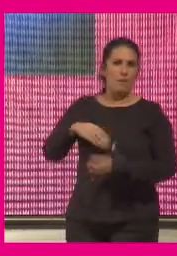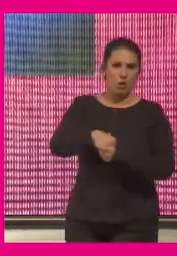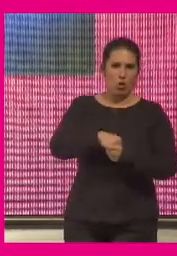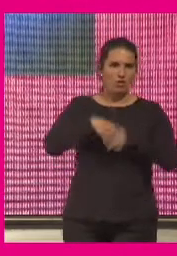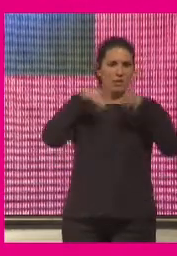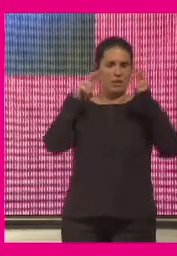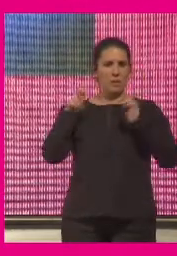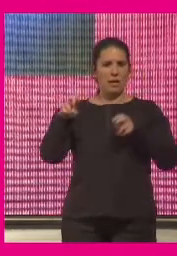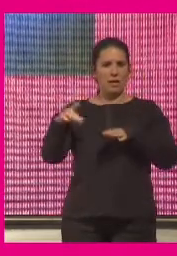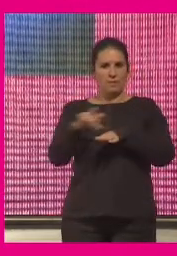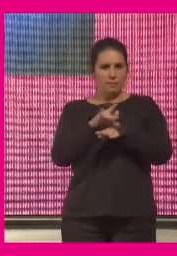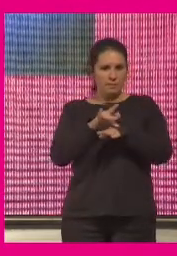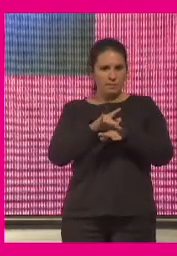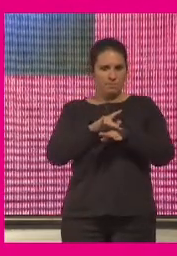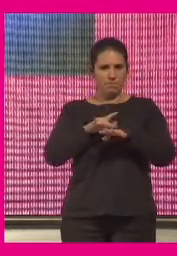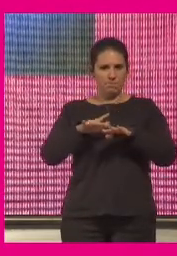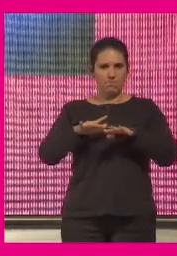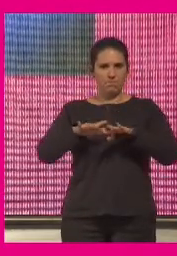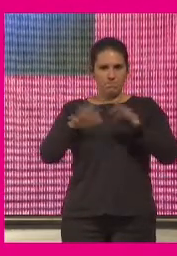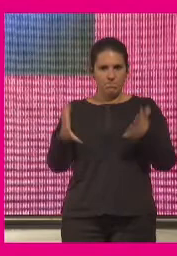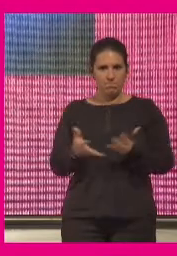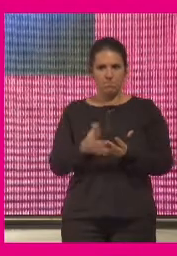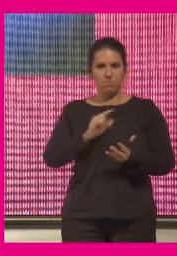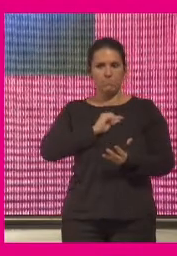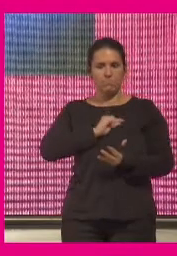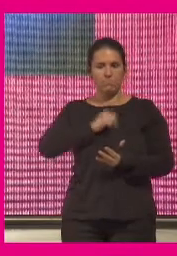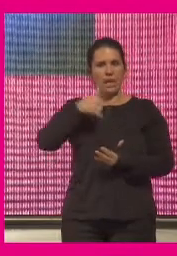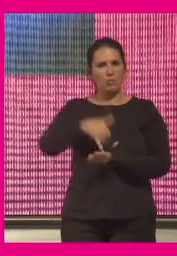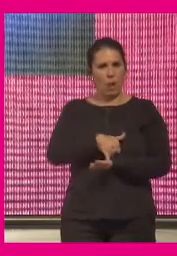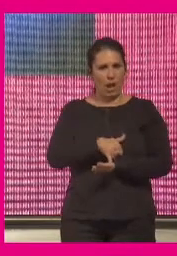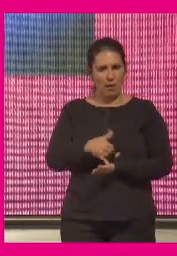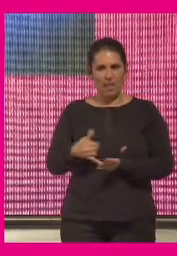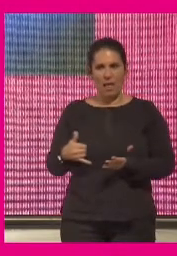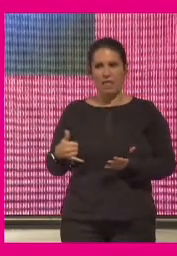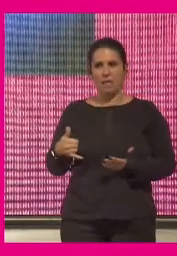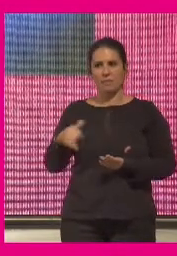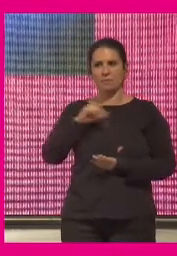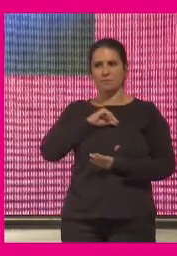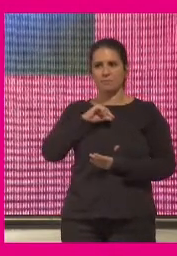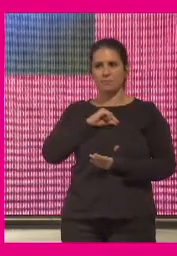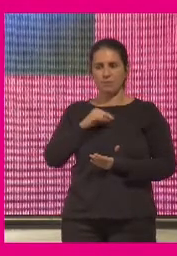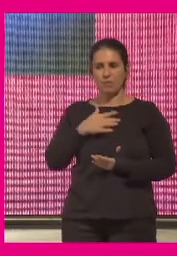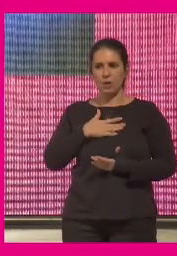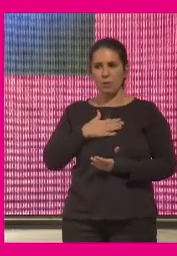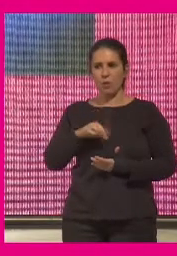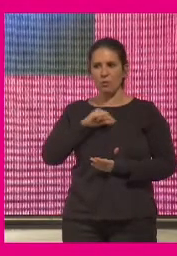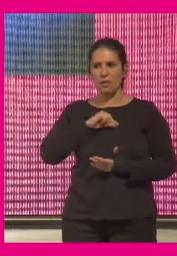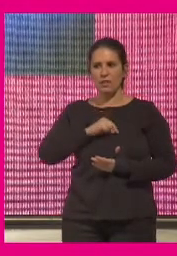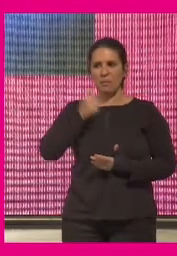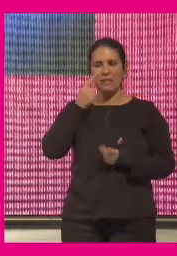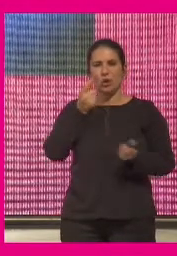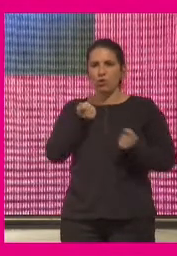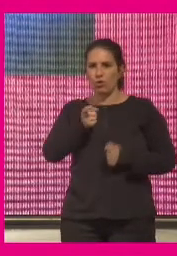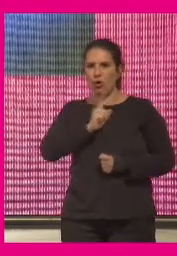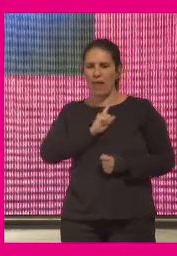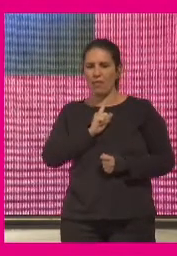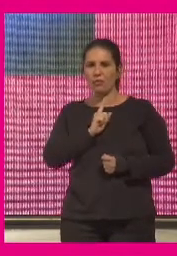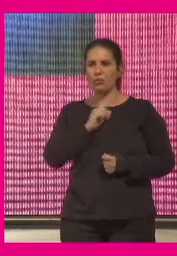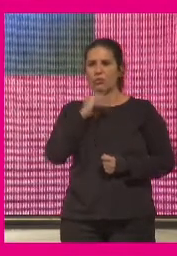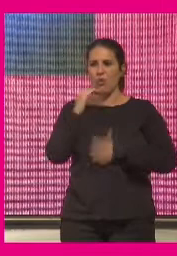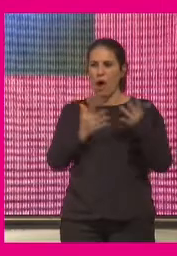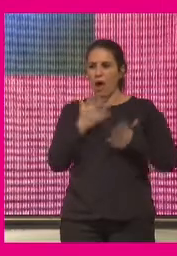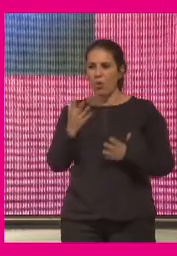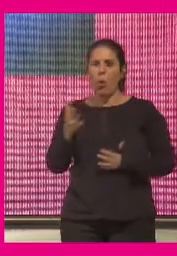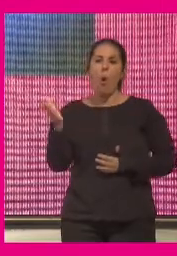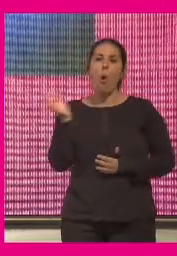en la tecnoesfera nos ha generado una sensación de mayor vulnerabilidad en el sentido de que nos podíamos sentir más controlados más controladas